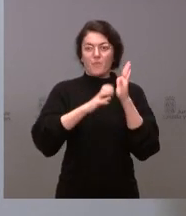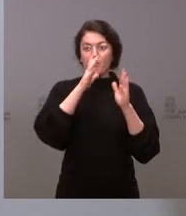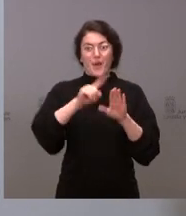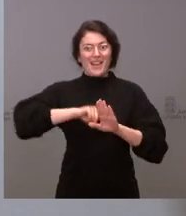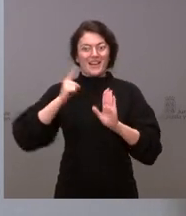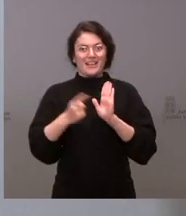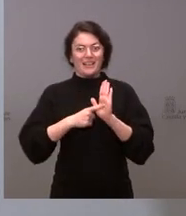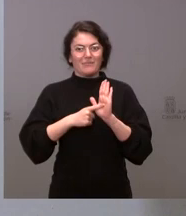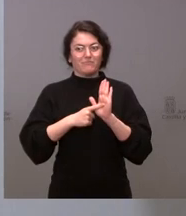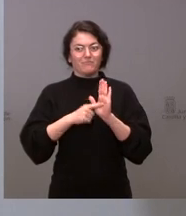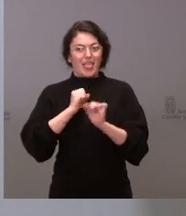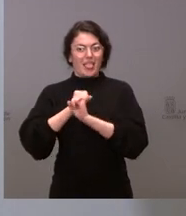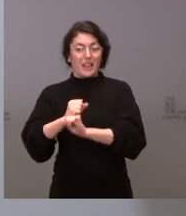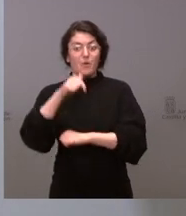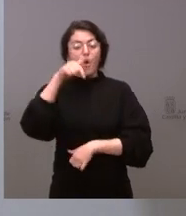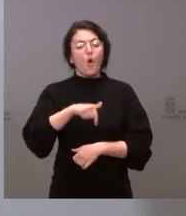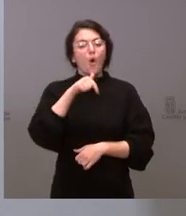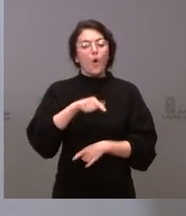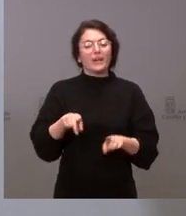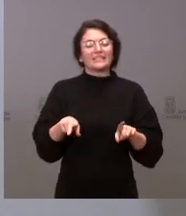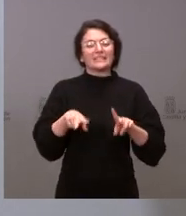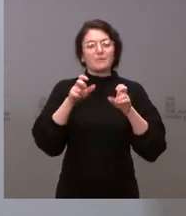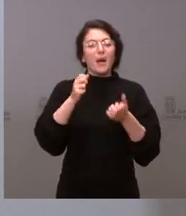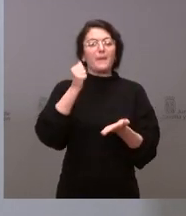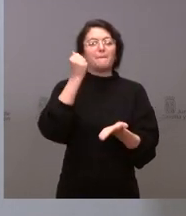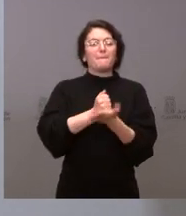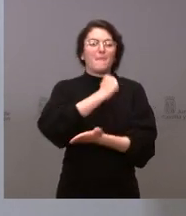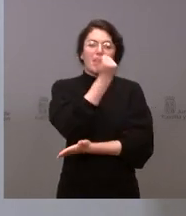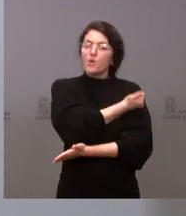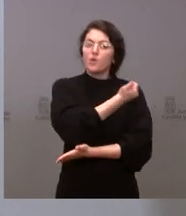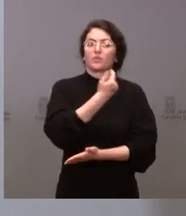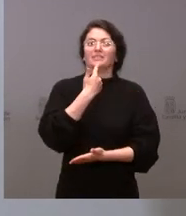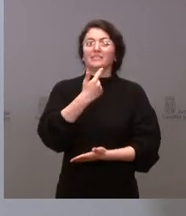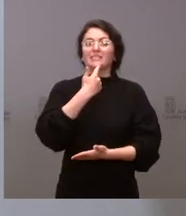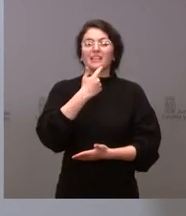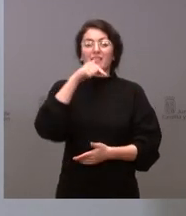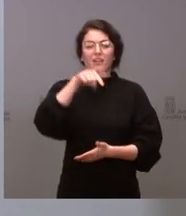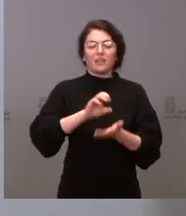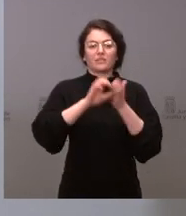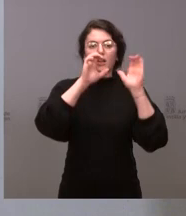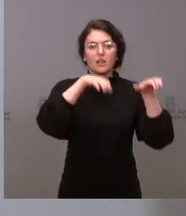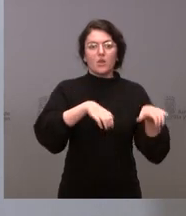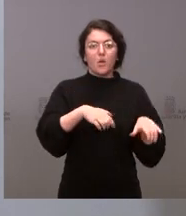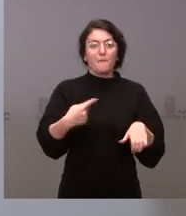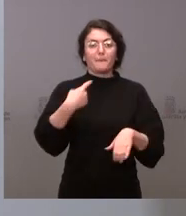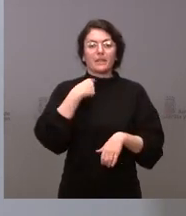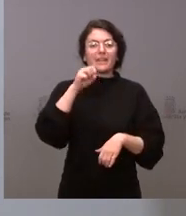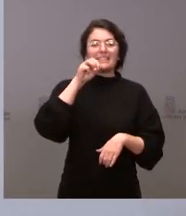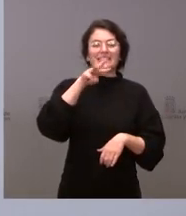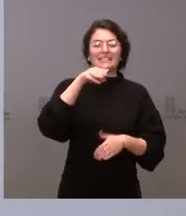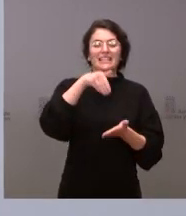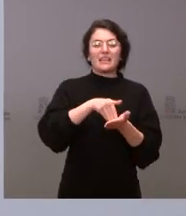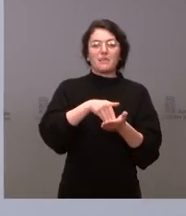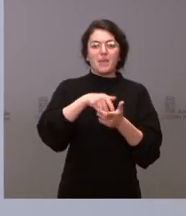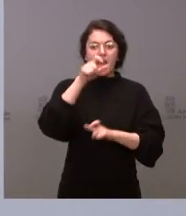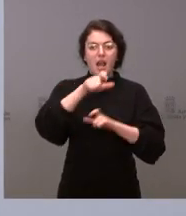hoy se han conocido los datos del padrón, que desde Belán que Castilla aún ha perdido más de 13.000 habitantes. No sé si nos puede hacer una valoración. Gracias. Sí,